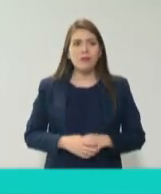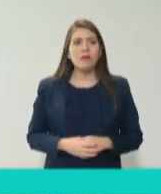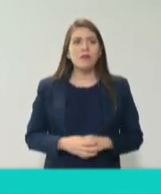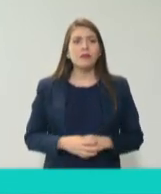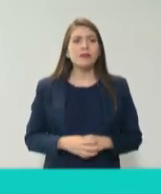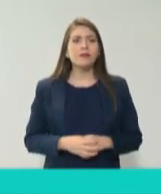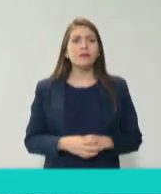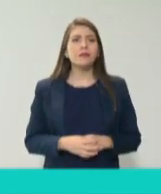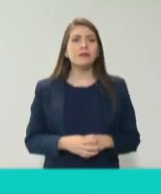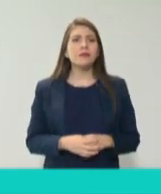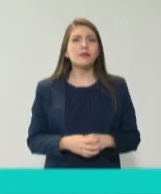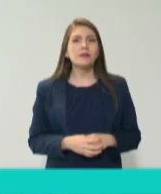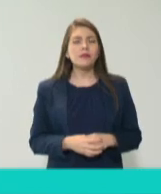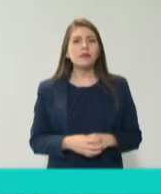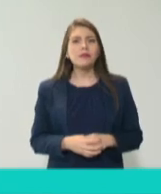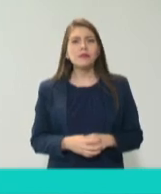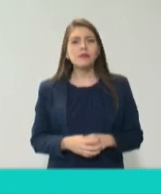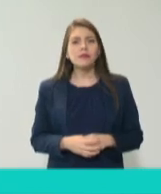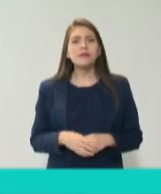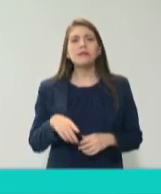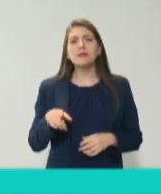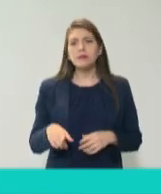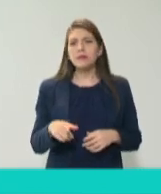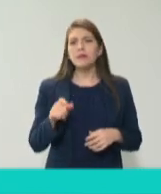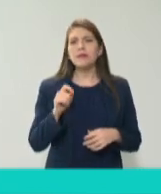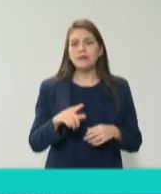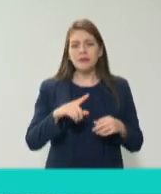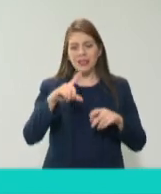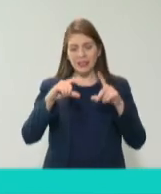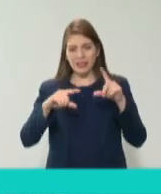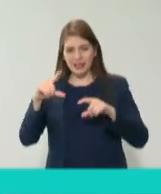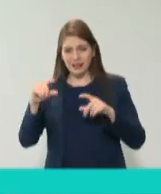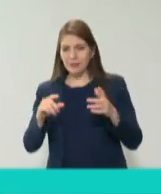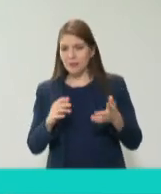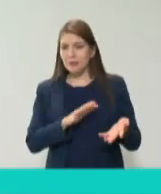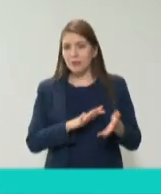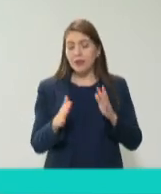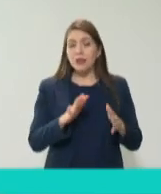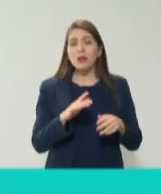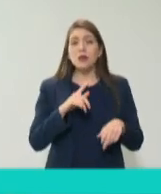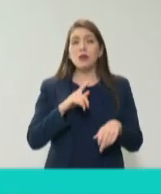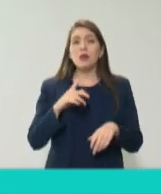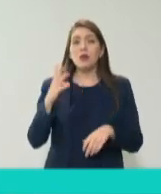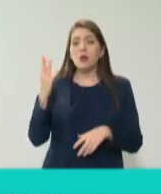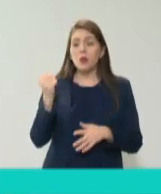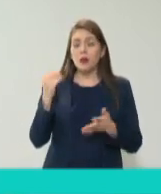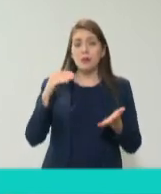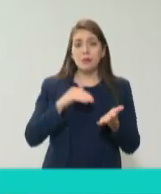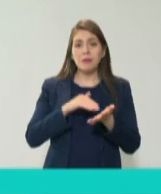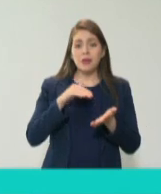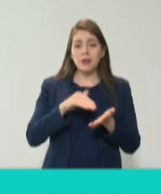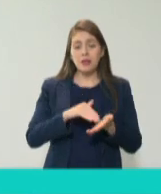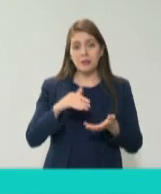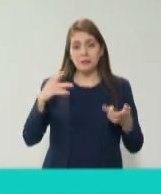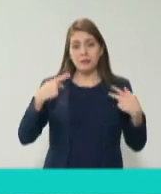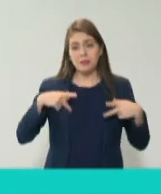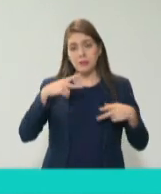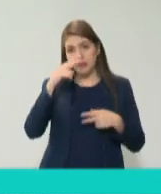Simplemente para hablar de estadística, somos 9 millones de mexicanos que tenemos una